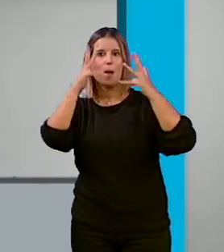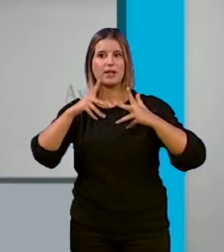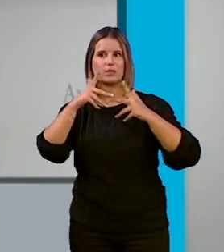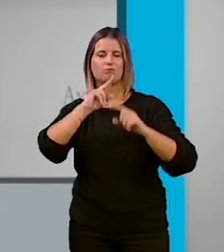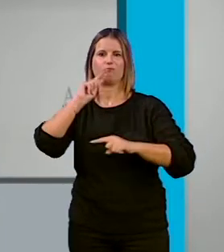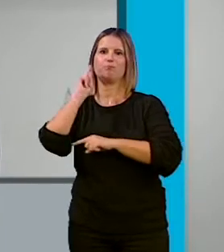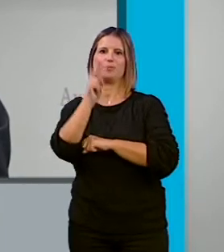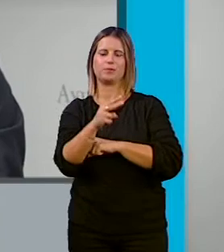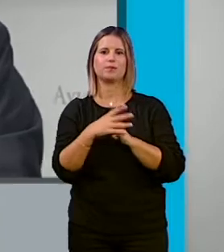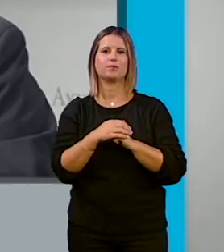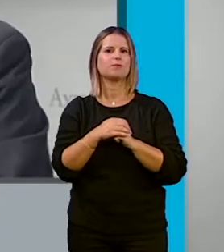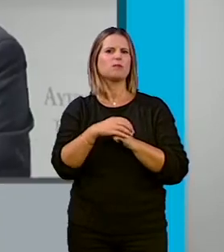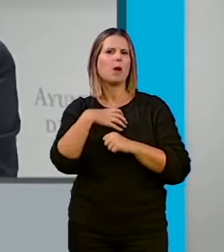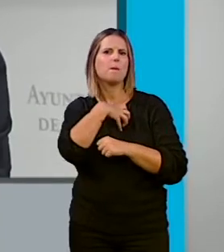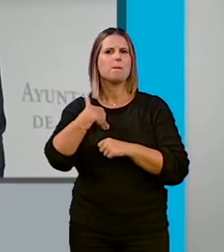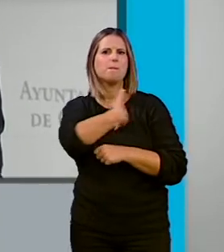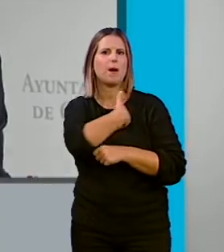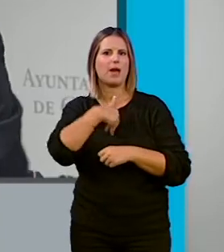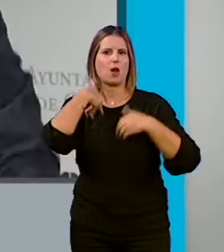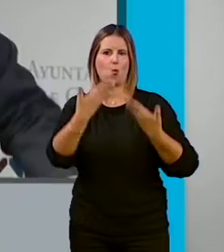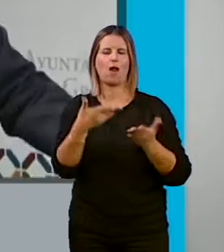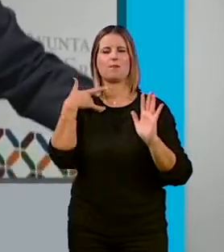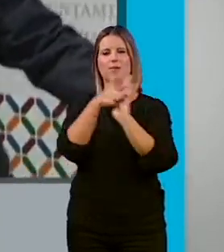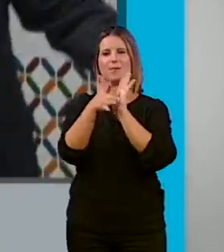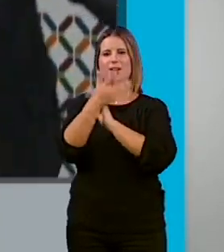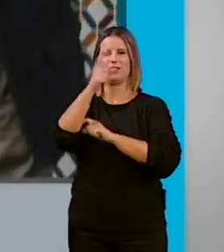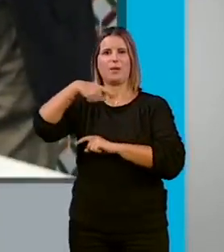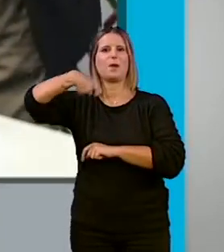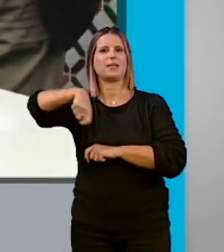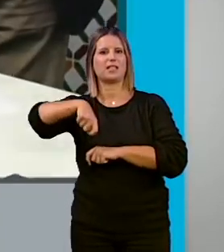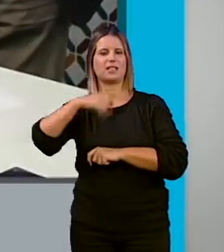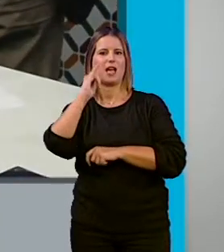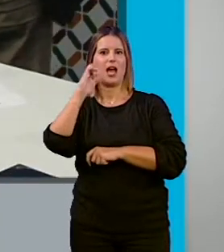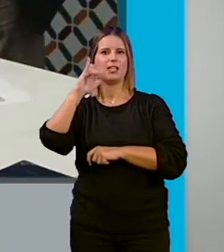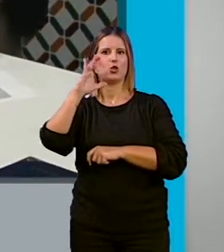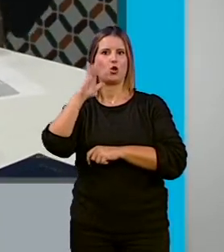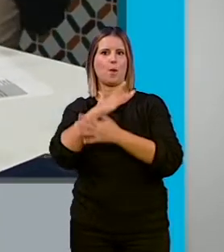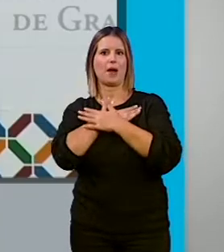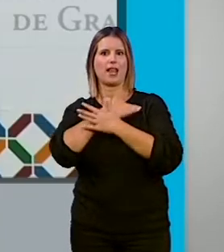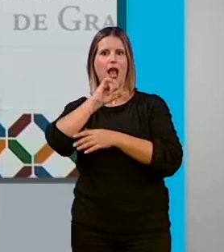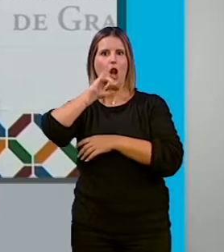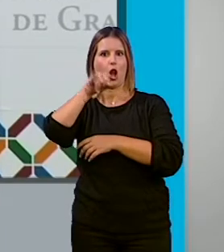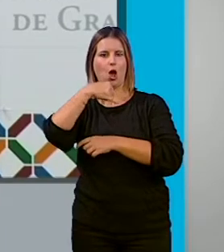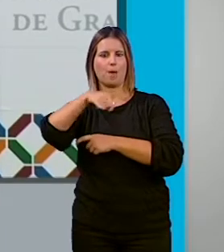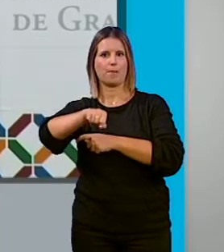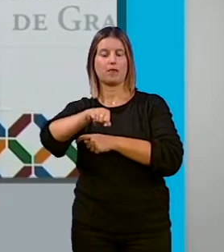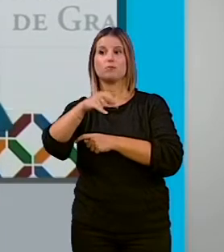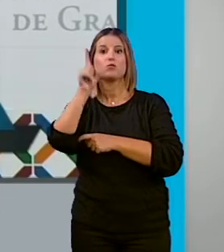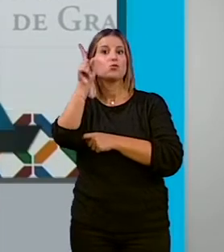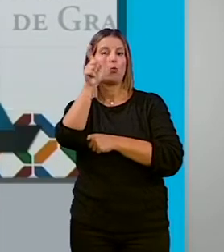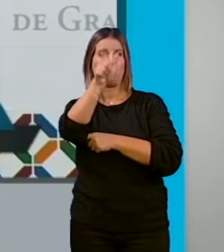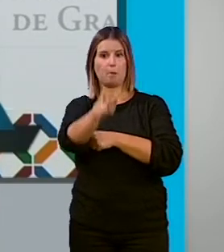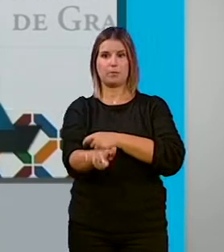Las funciones de este tribunal también las ha explicado su presidente, Antonio María López. El ciudadano bastará con que presente un escrito,